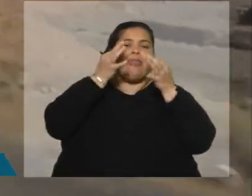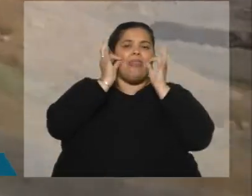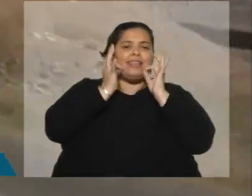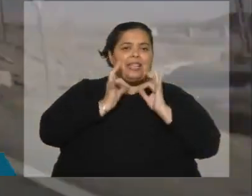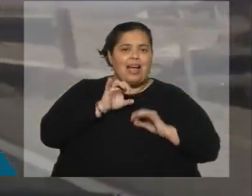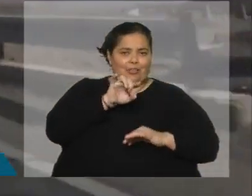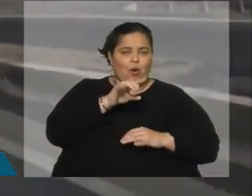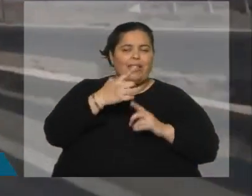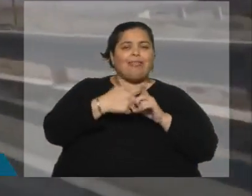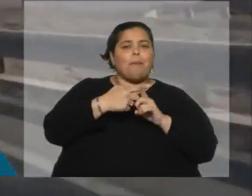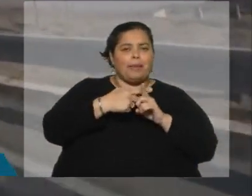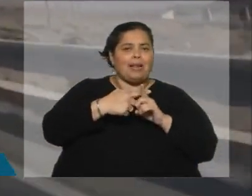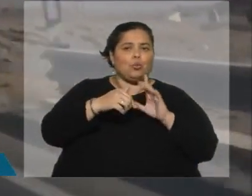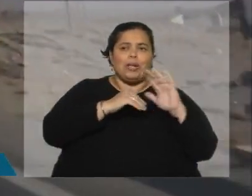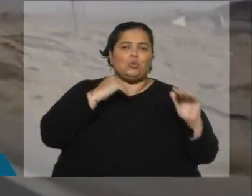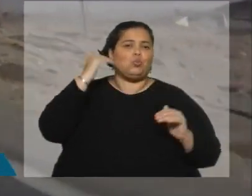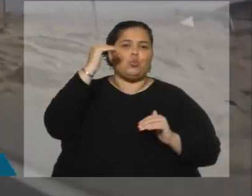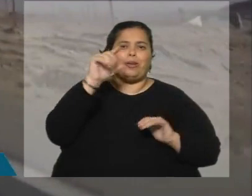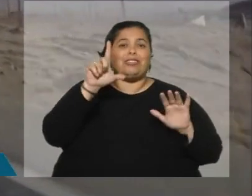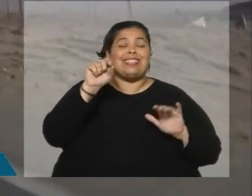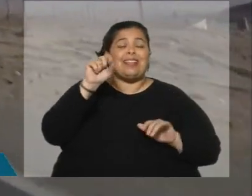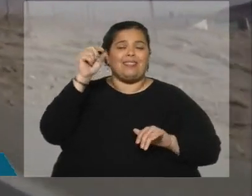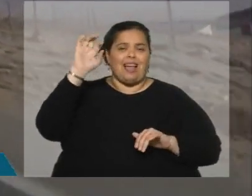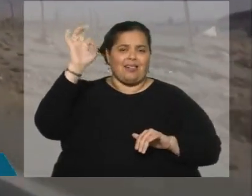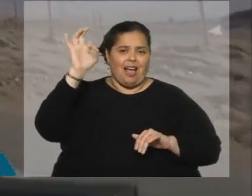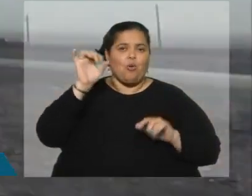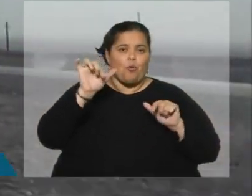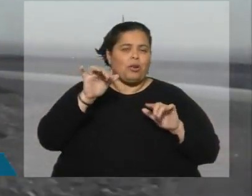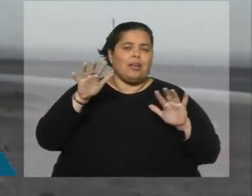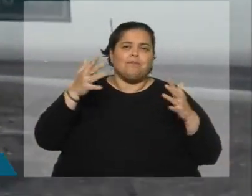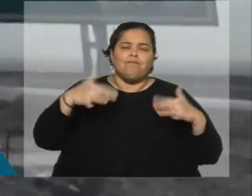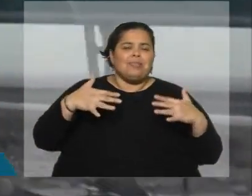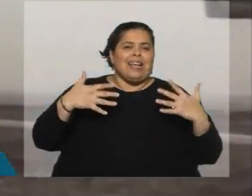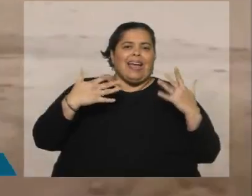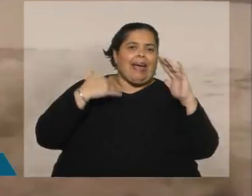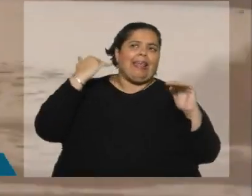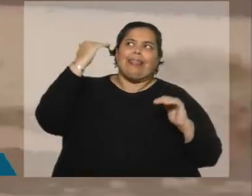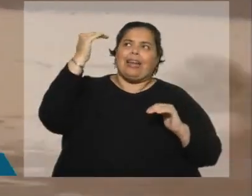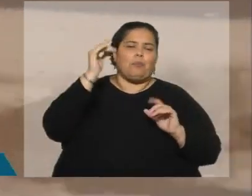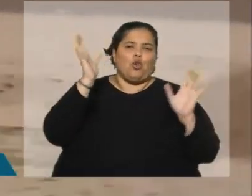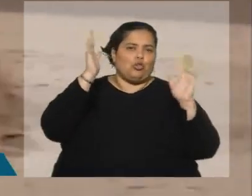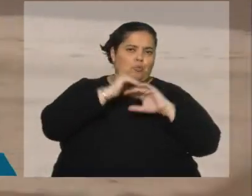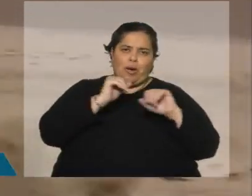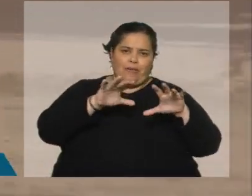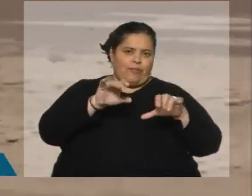se han registrado temperaturas superiores a los 70 grados. Por sus condiciones extremas, se trata de un área deshabitada.